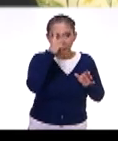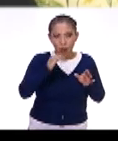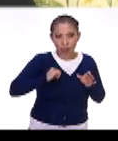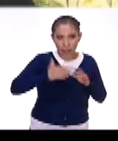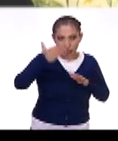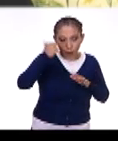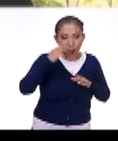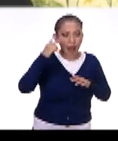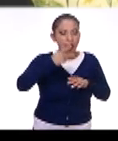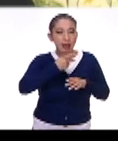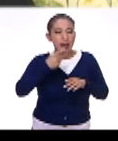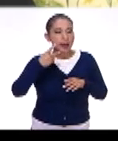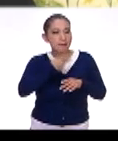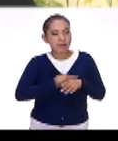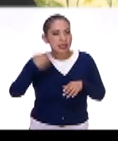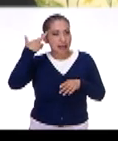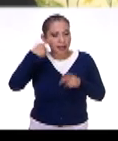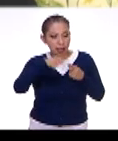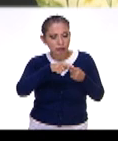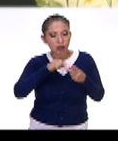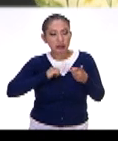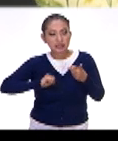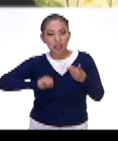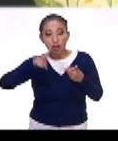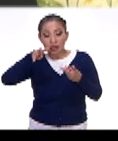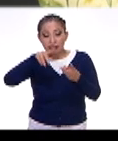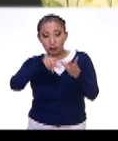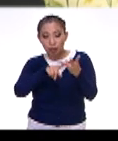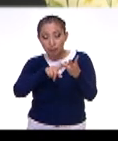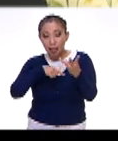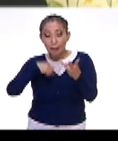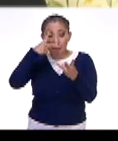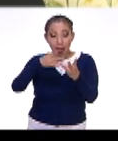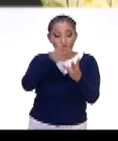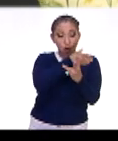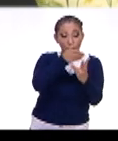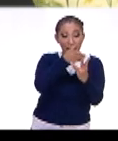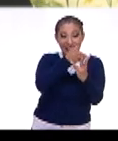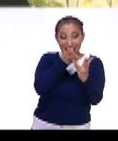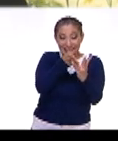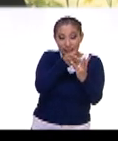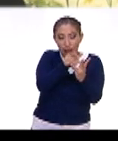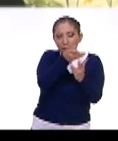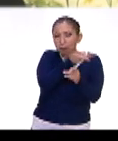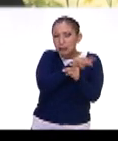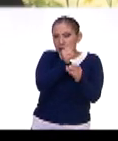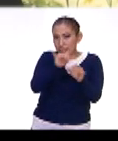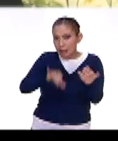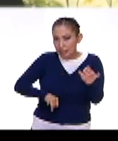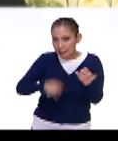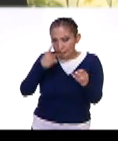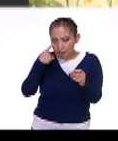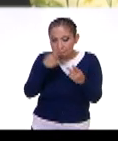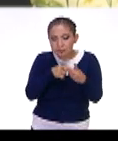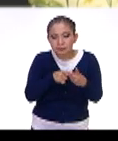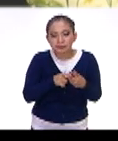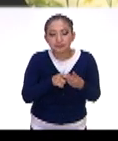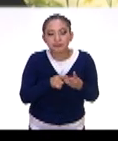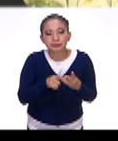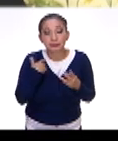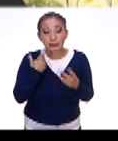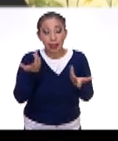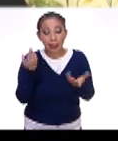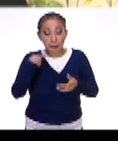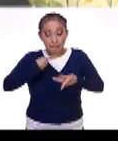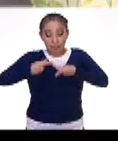Antiguo, luego el Virreinato, el siglo XIX. Y entre el México Antiguo y el Virreinato y el XIX pasa una cosa interesante. Es que